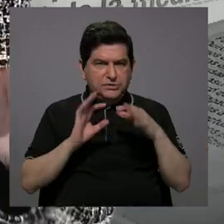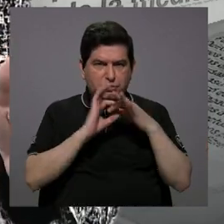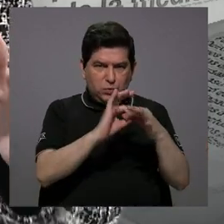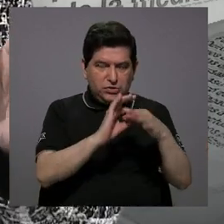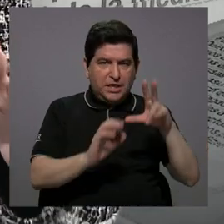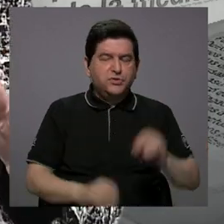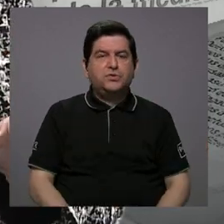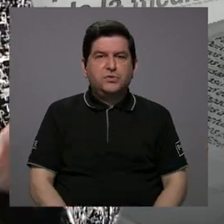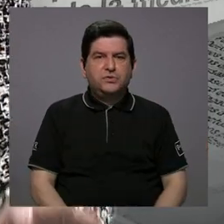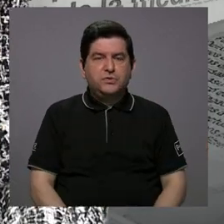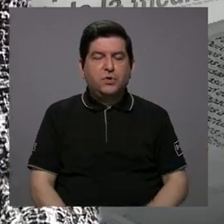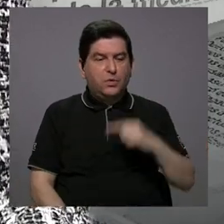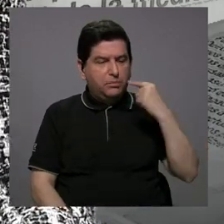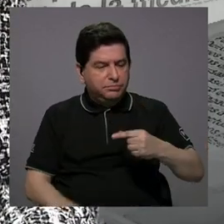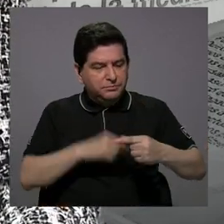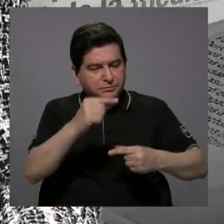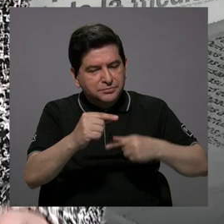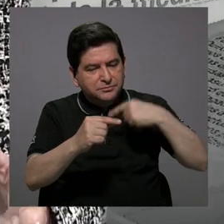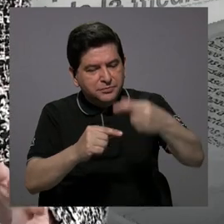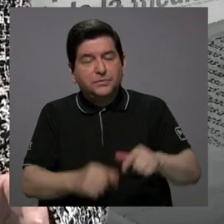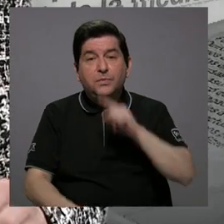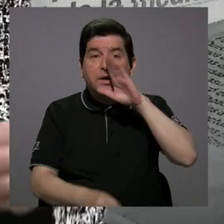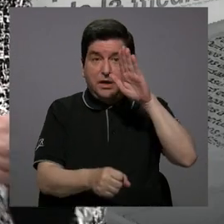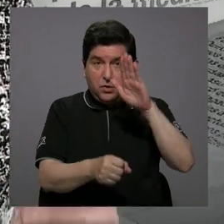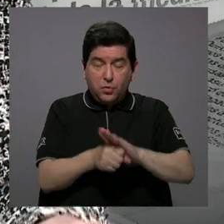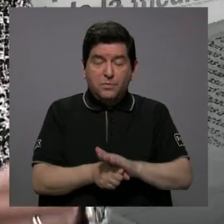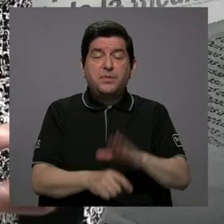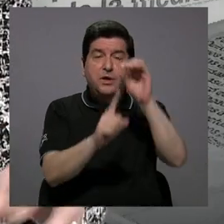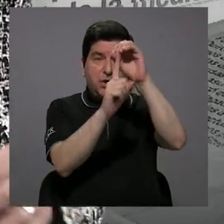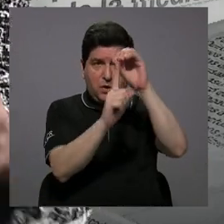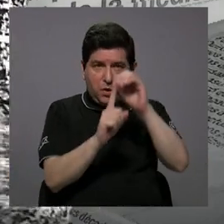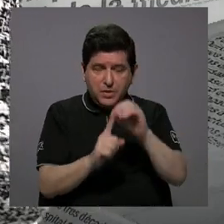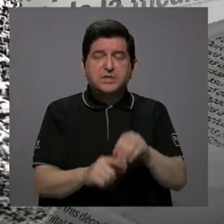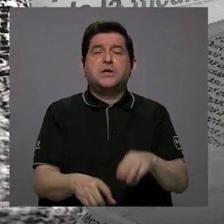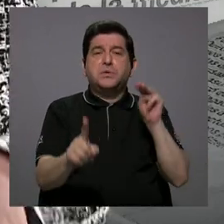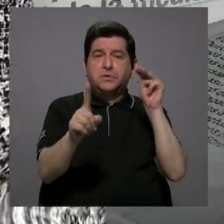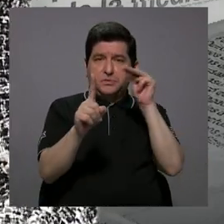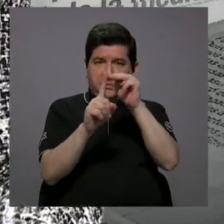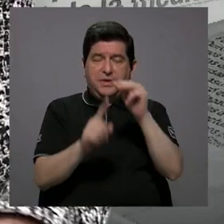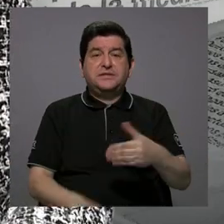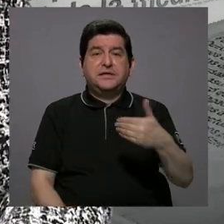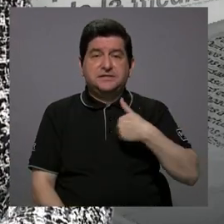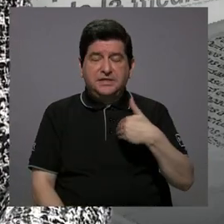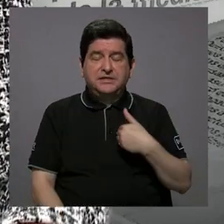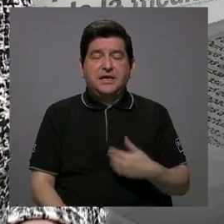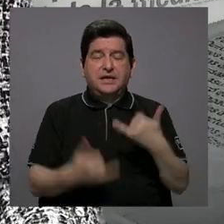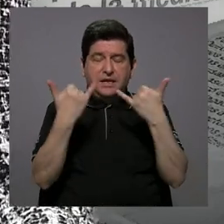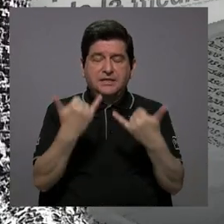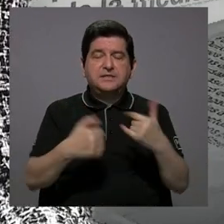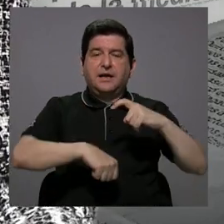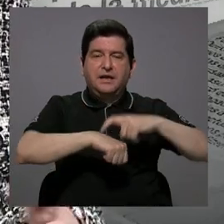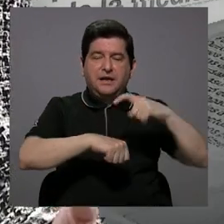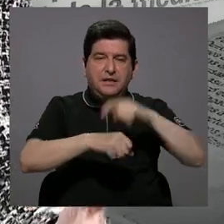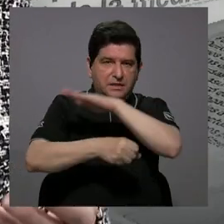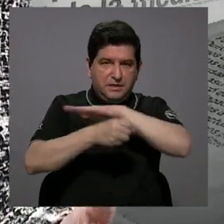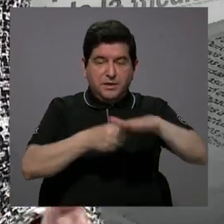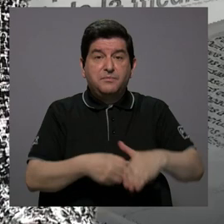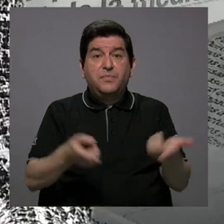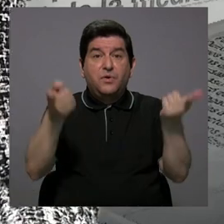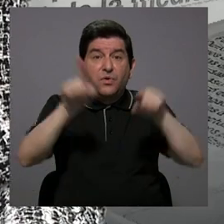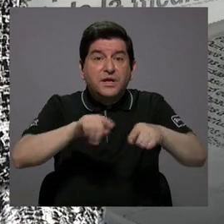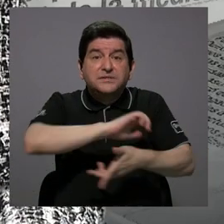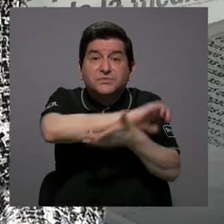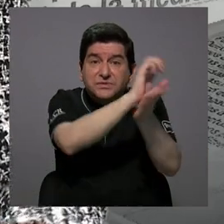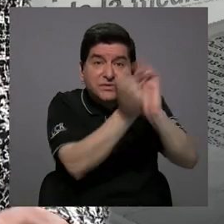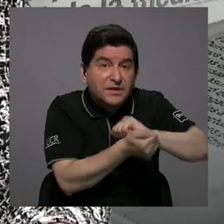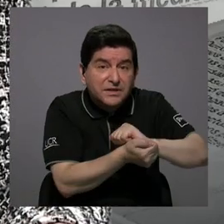fueron yendo a medida que iban cumpliendo sus objetivos, sus metas y tenían el desarrollo. ¿Qué pasó con esta